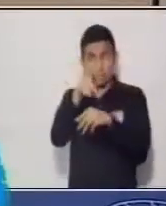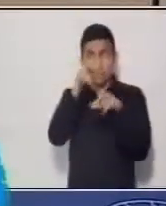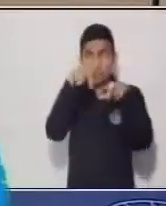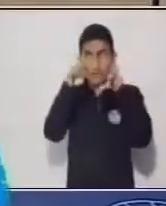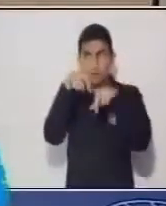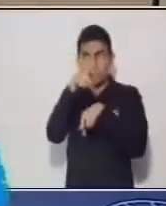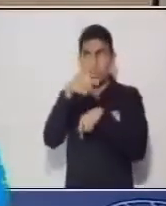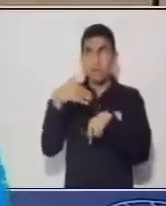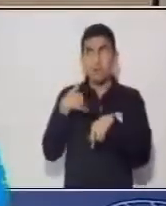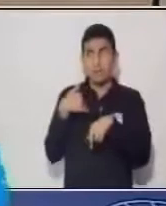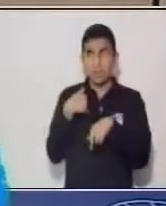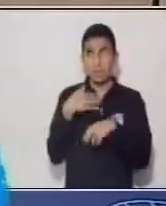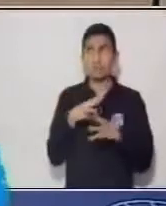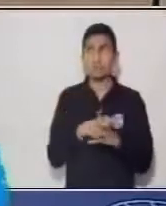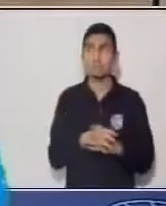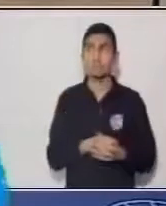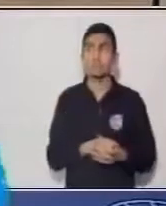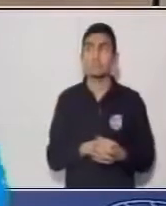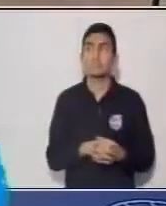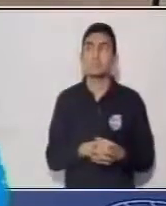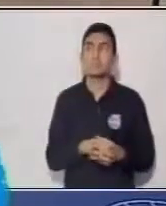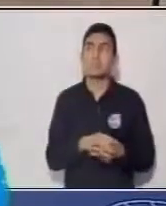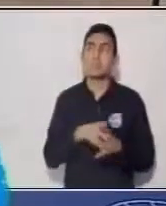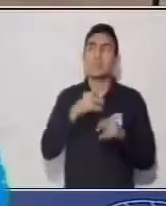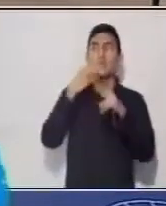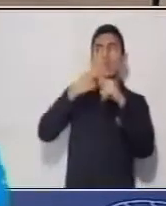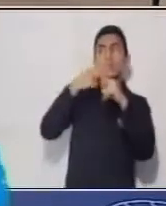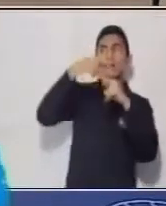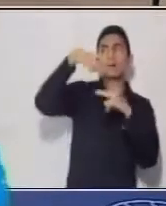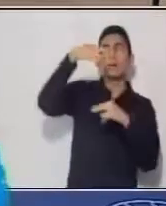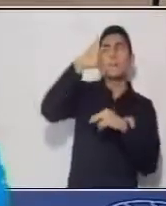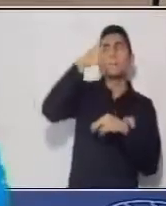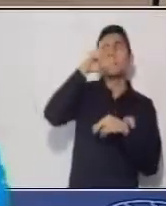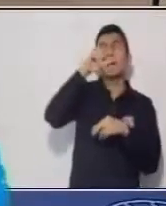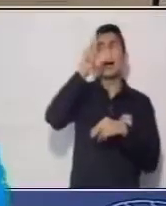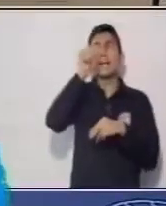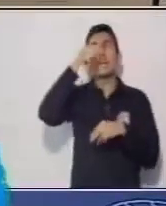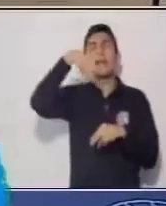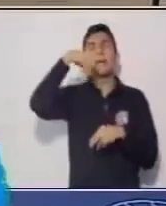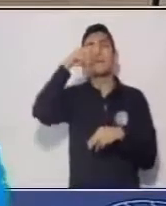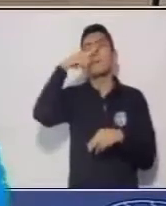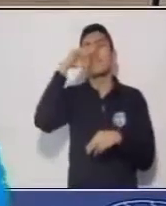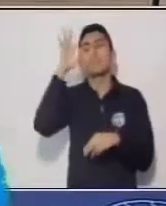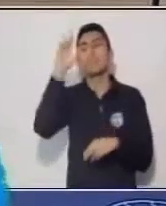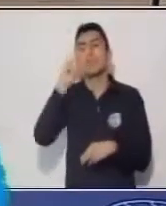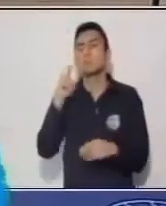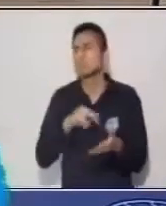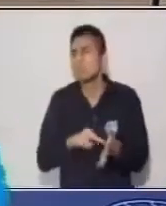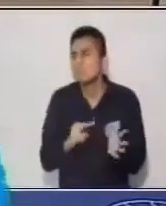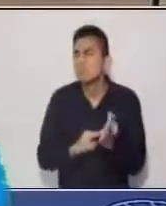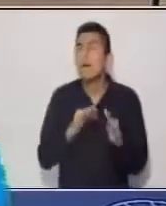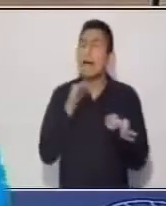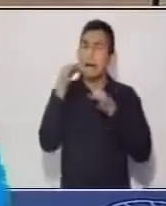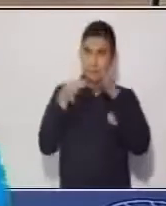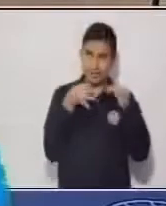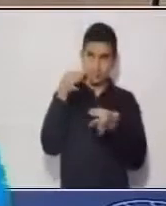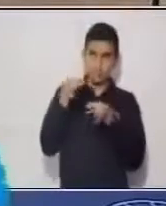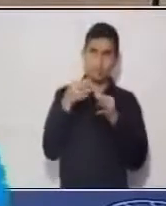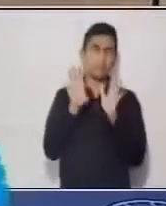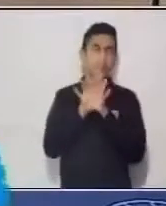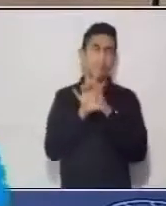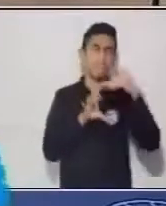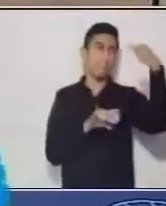personaje o la persona. Por ejemplo nuestro guión largo y nos va a decir